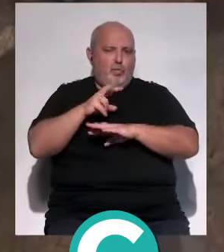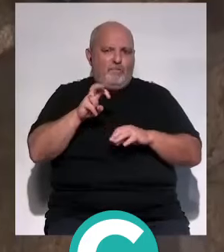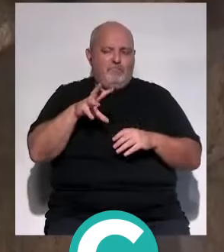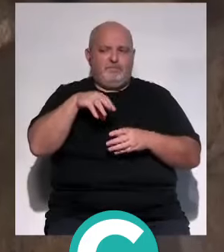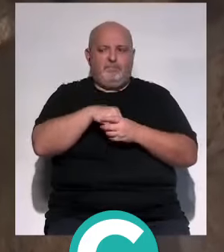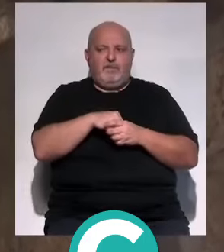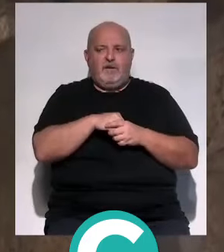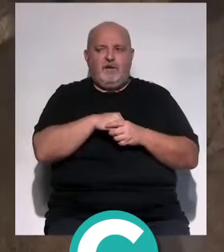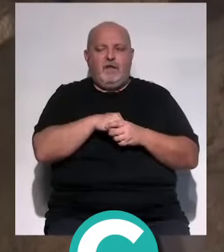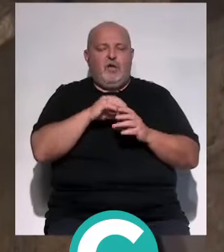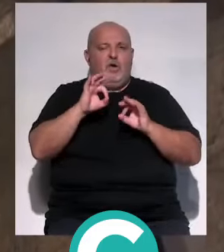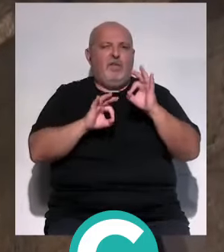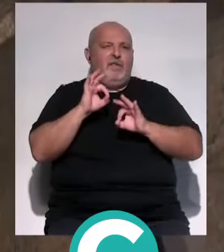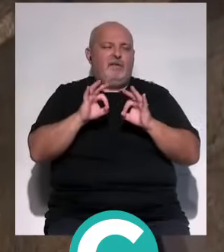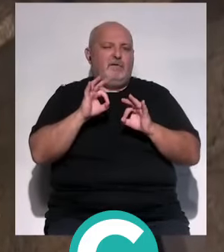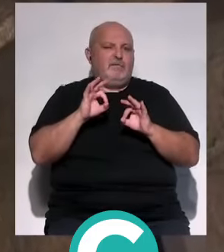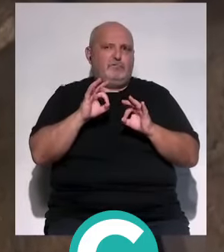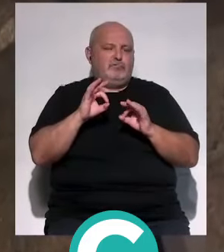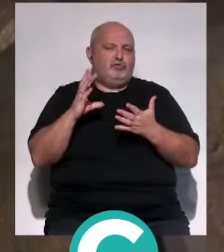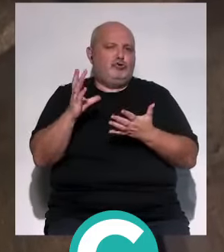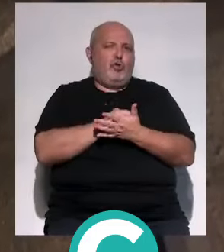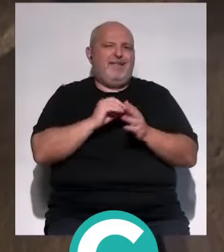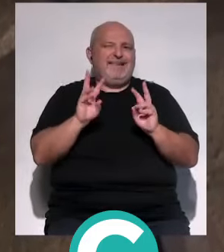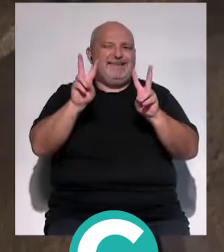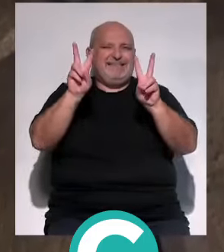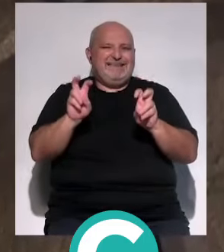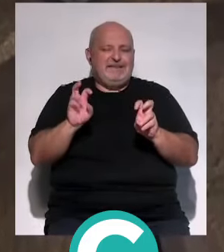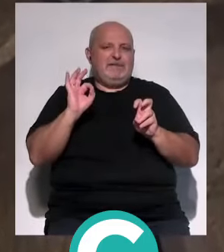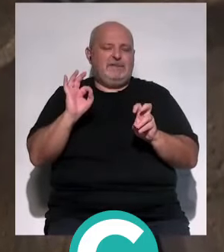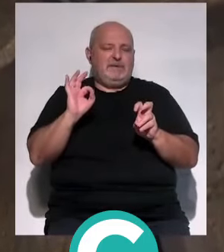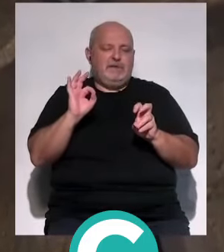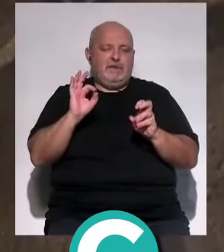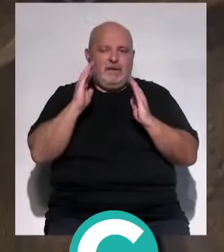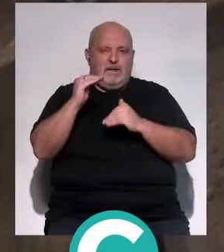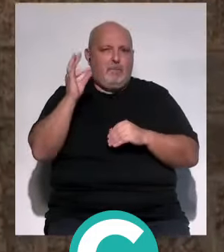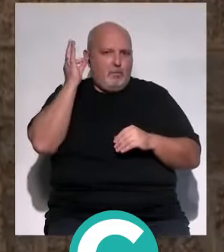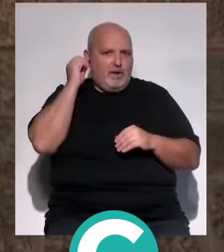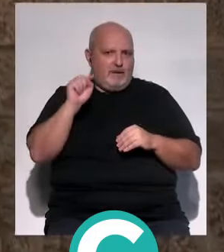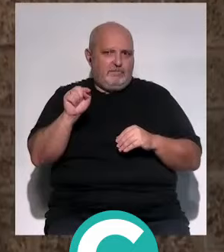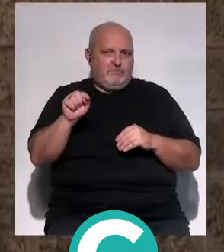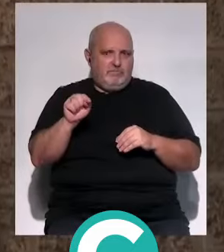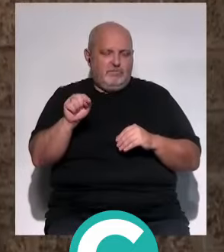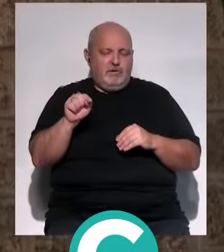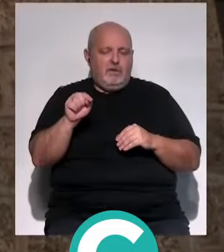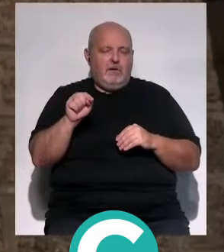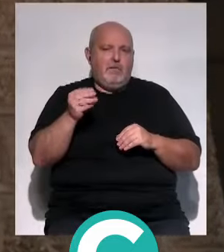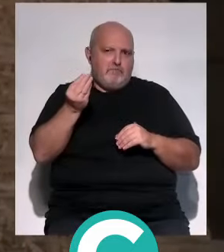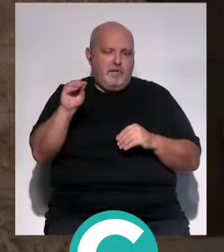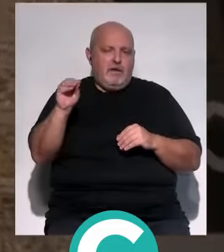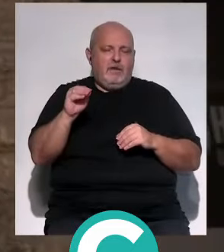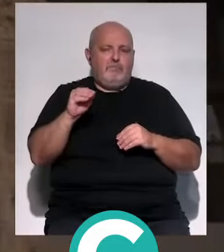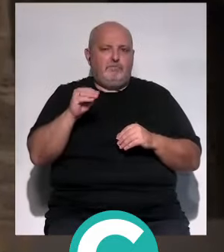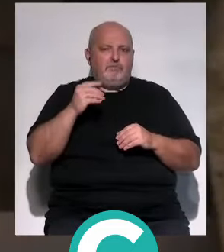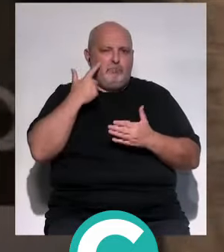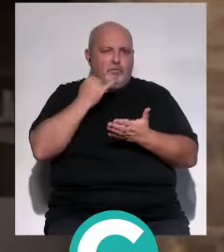que organiza de forma integral toda la patología relacionada con la mujer. Tanto screening,